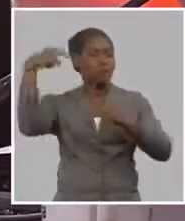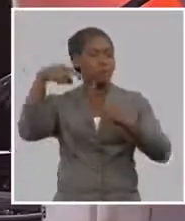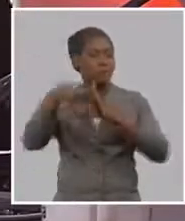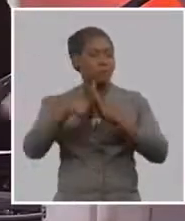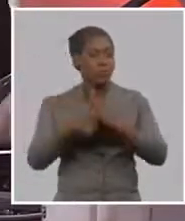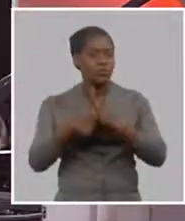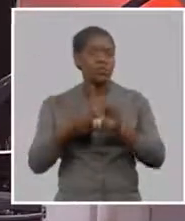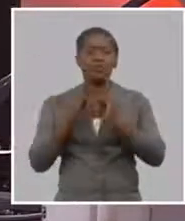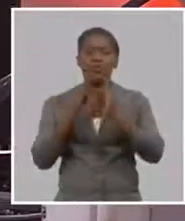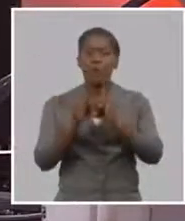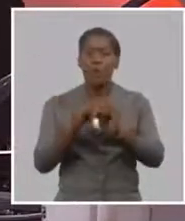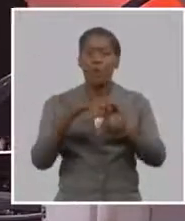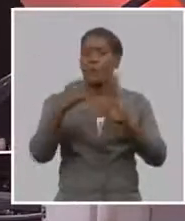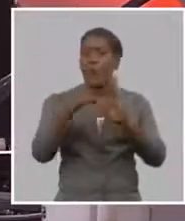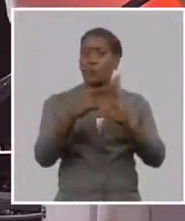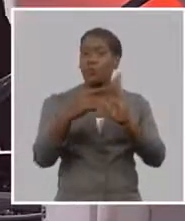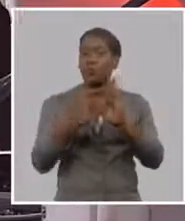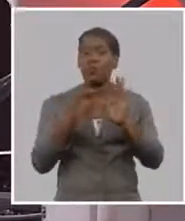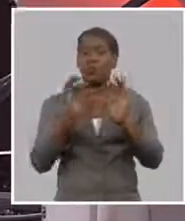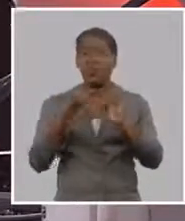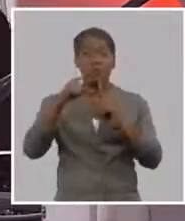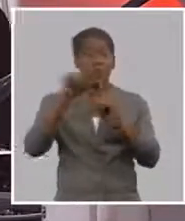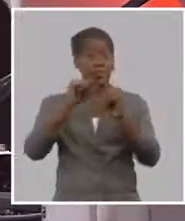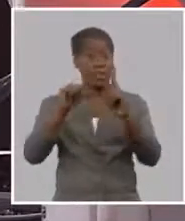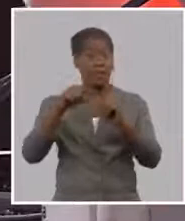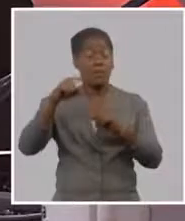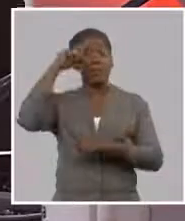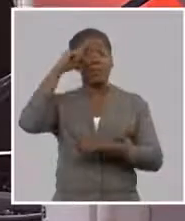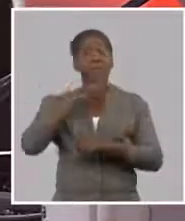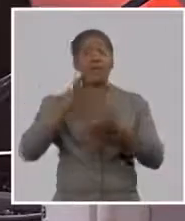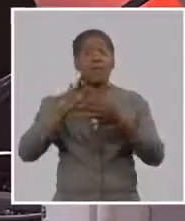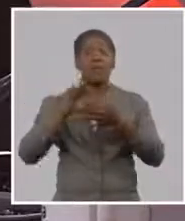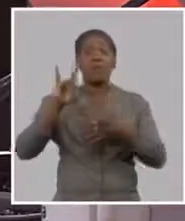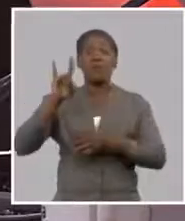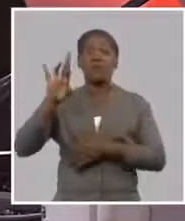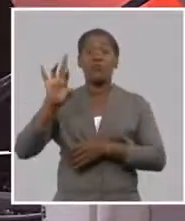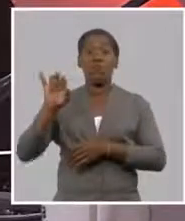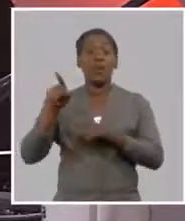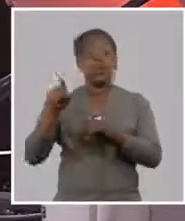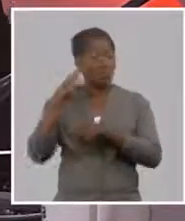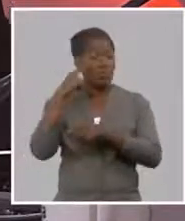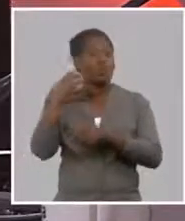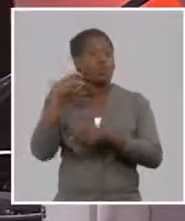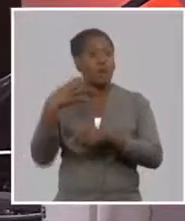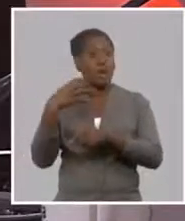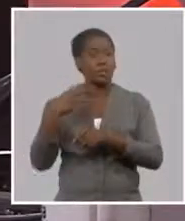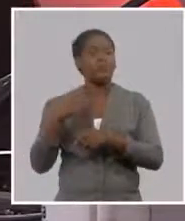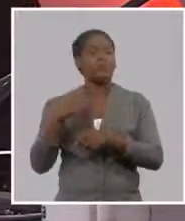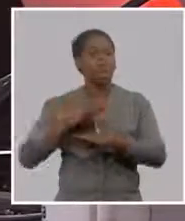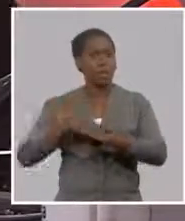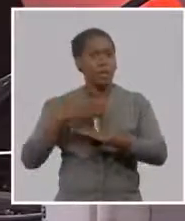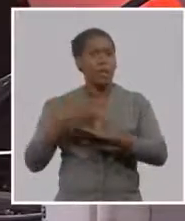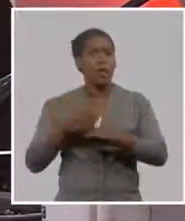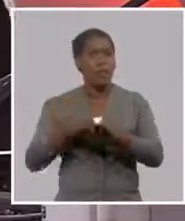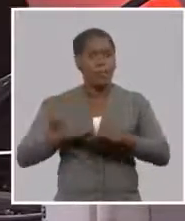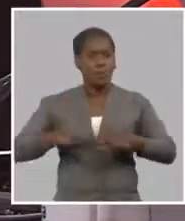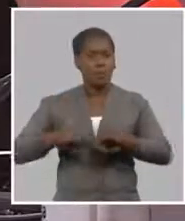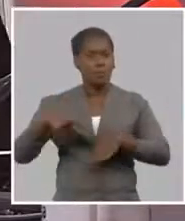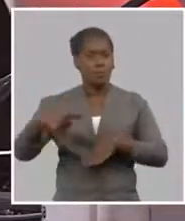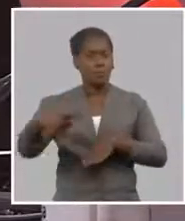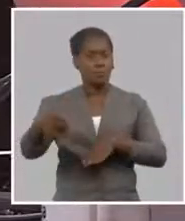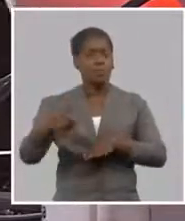a todo nuestro pero el tema de los seguros vendrá nuevamente a la mesa redonda en próxima semana el tema de la banca es casi